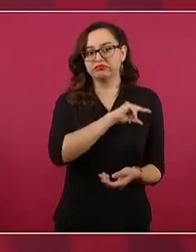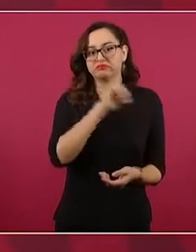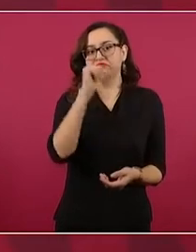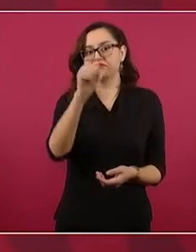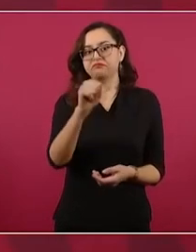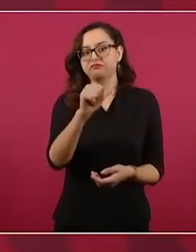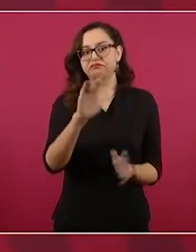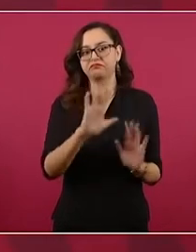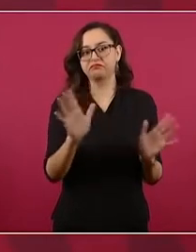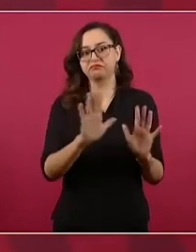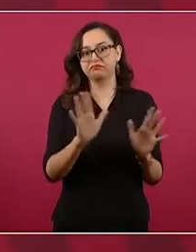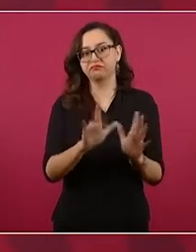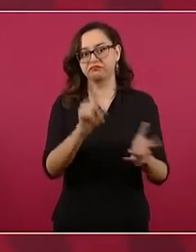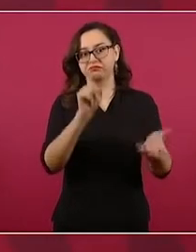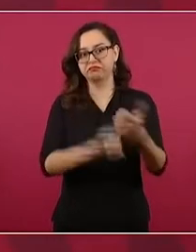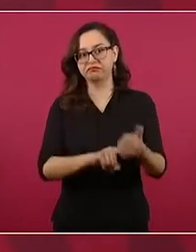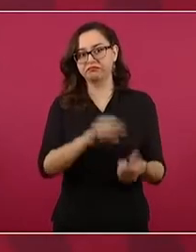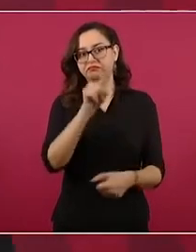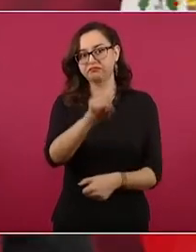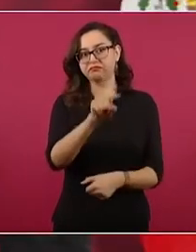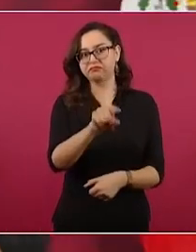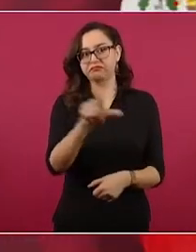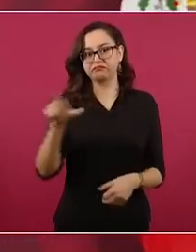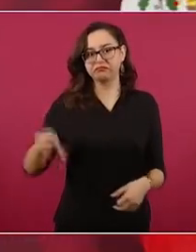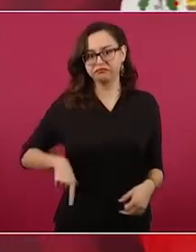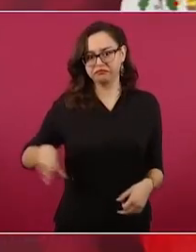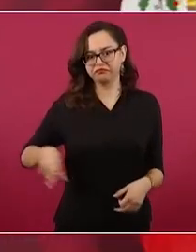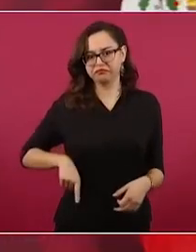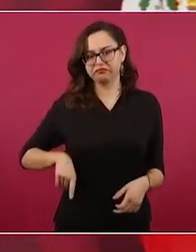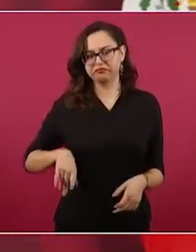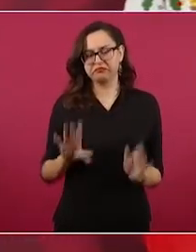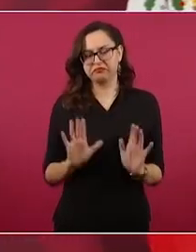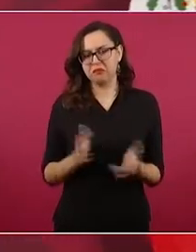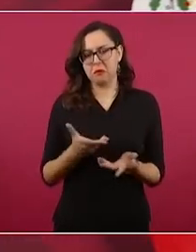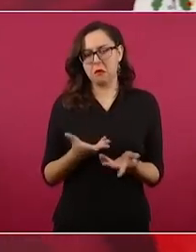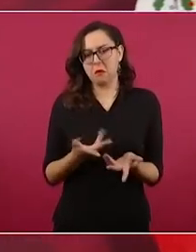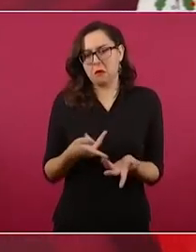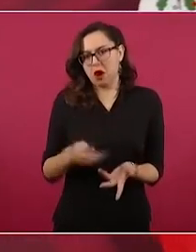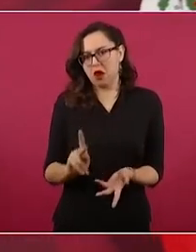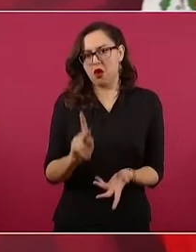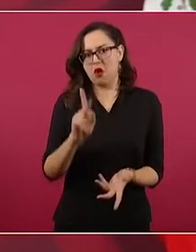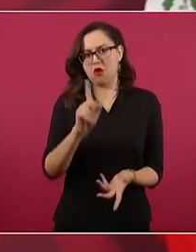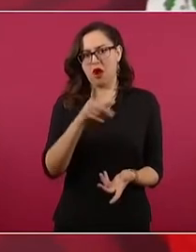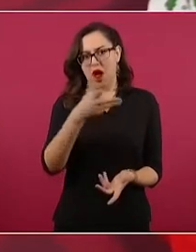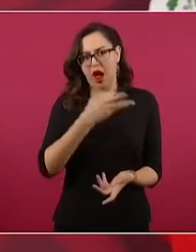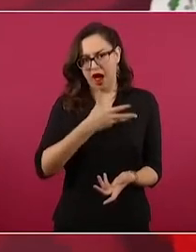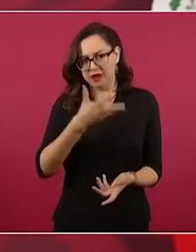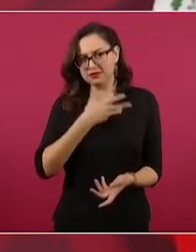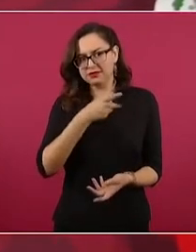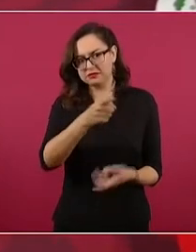nuestros adversarios, analistas conservadores que